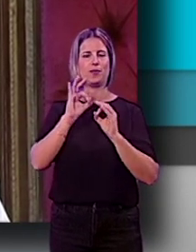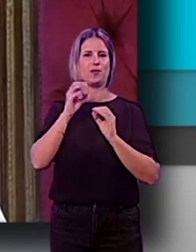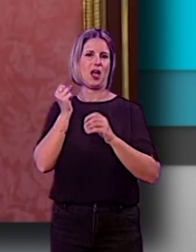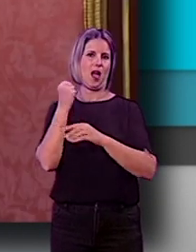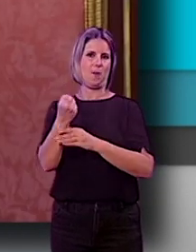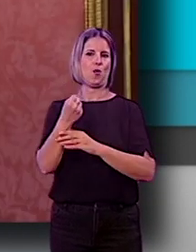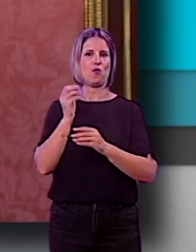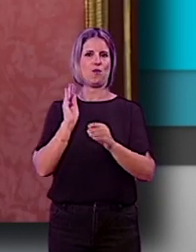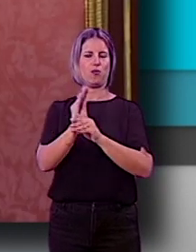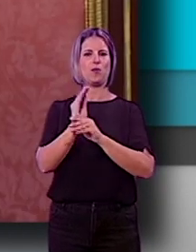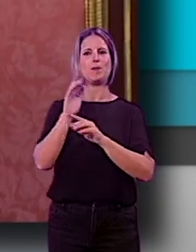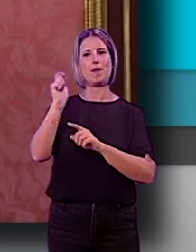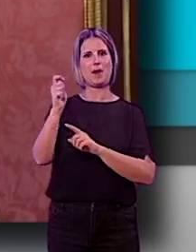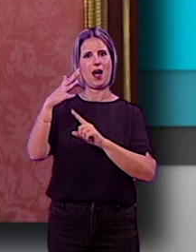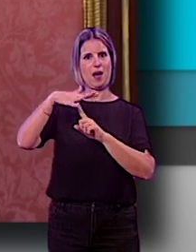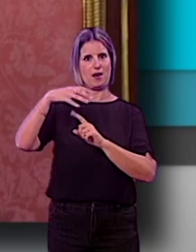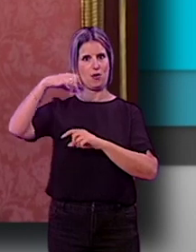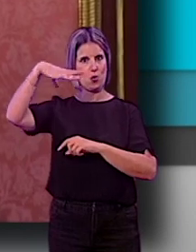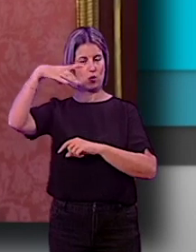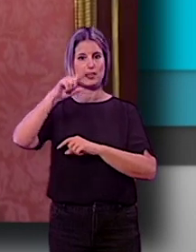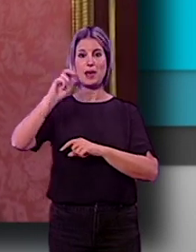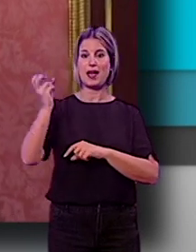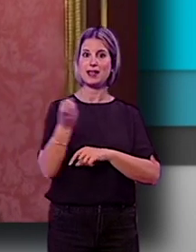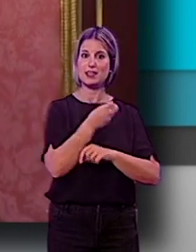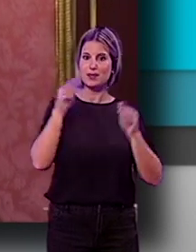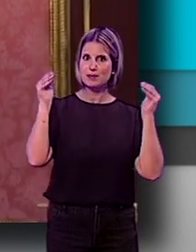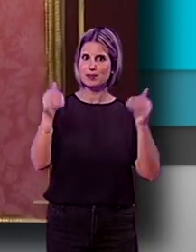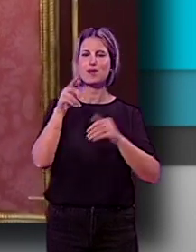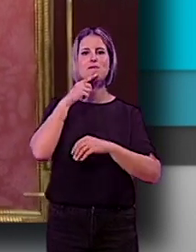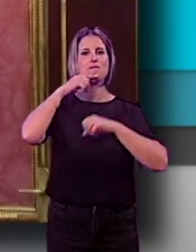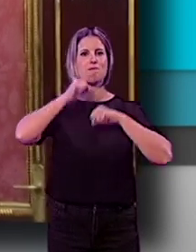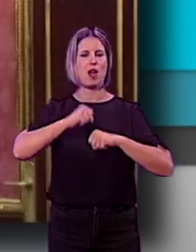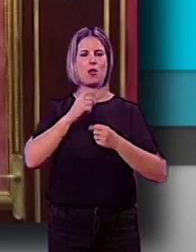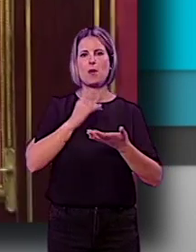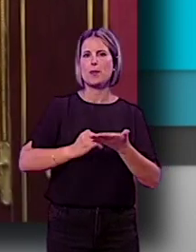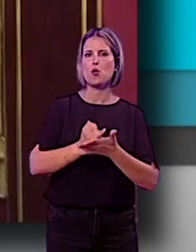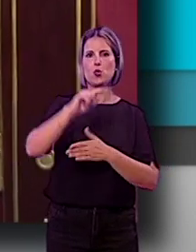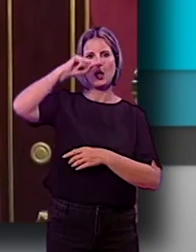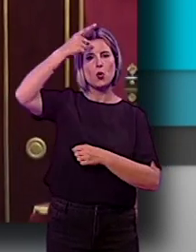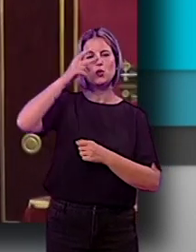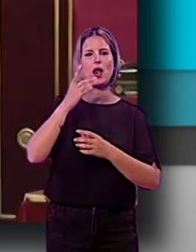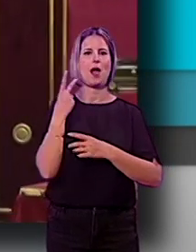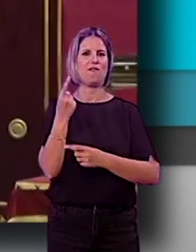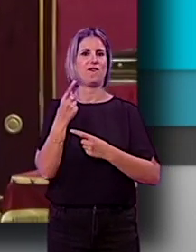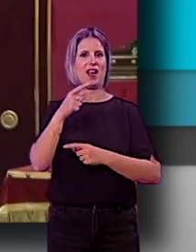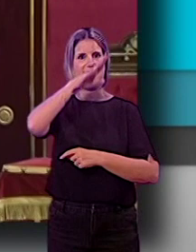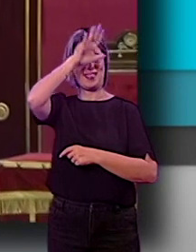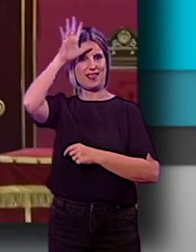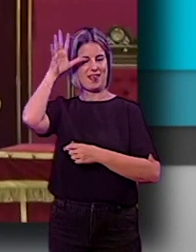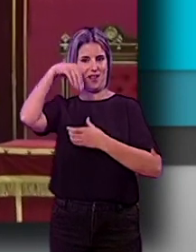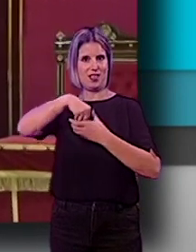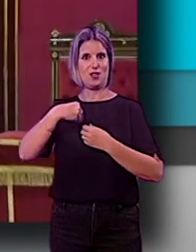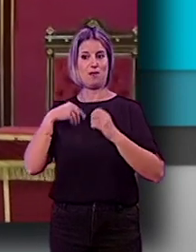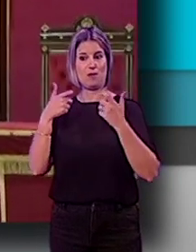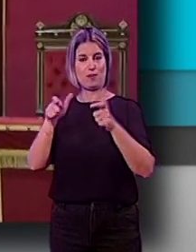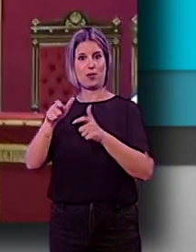de las facturas de la luz. También se informó sobre las actividades dirigidas a los mayores como rutas culturales y bailes de verano. En el marco del mes del